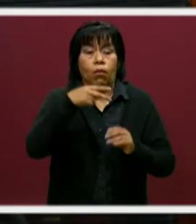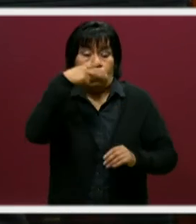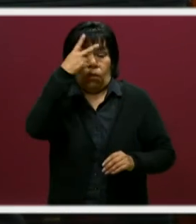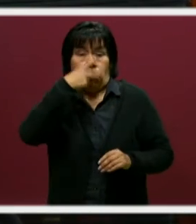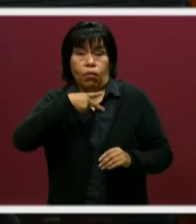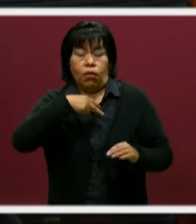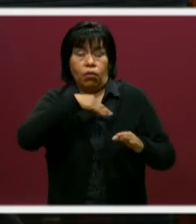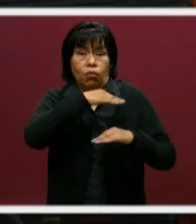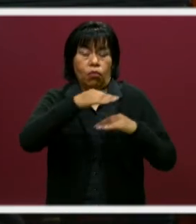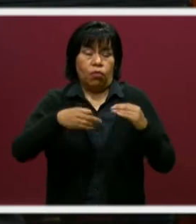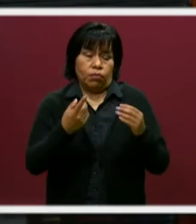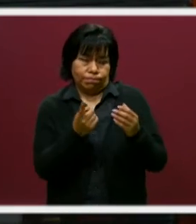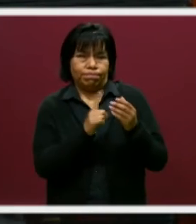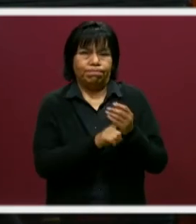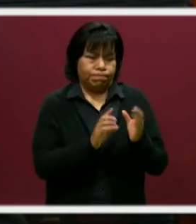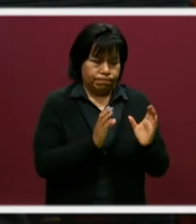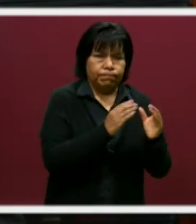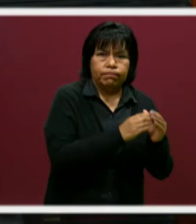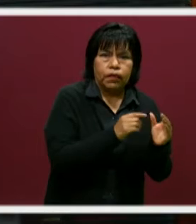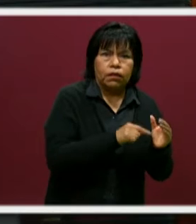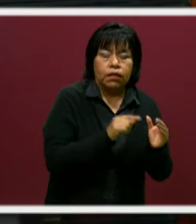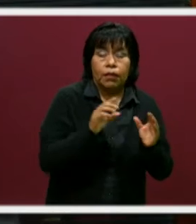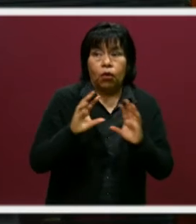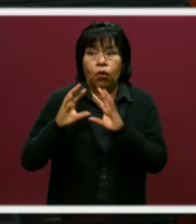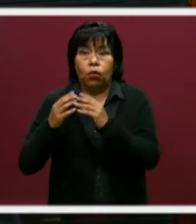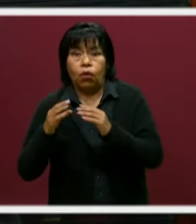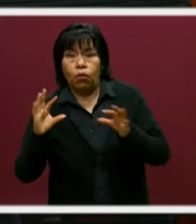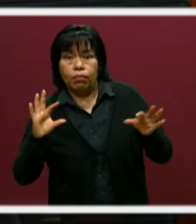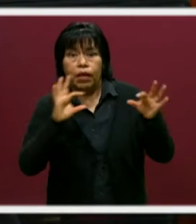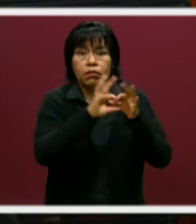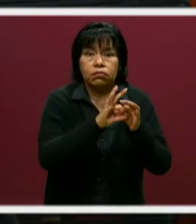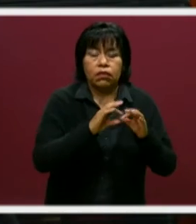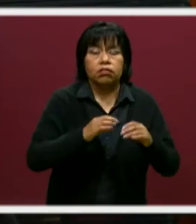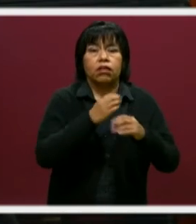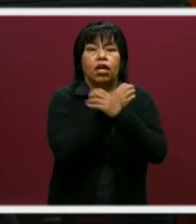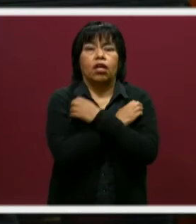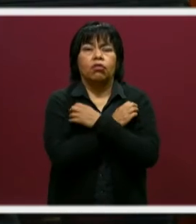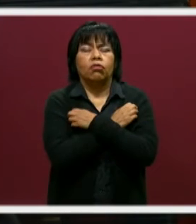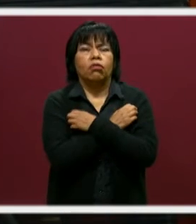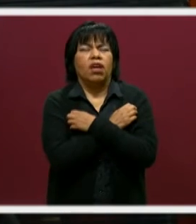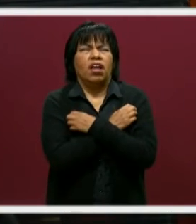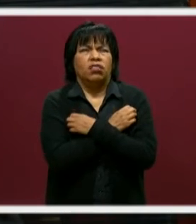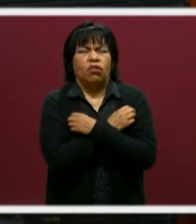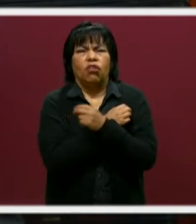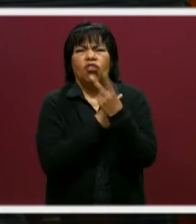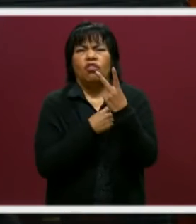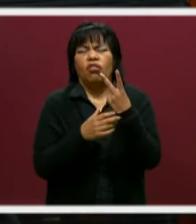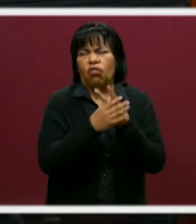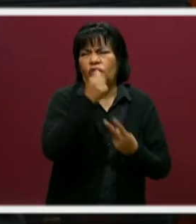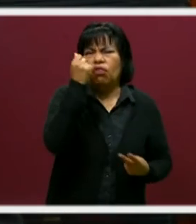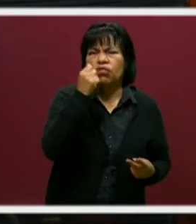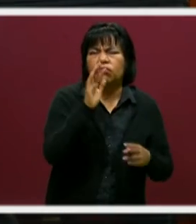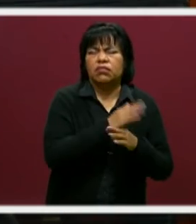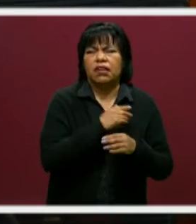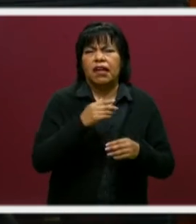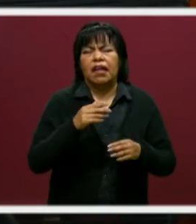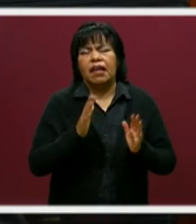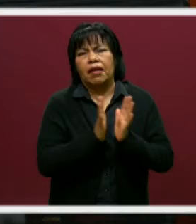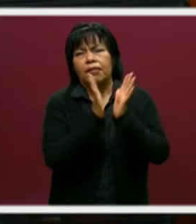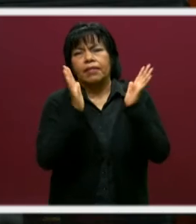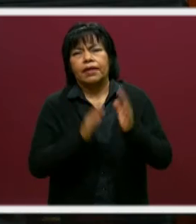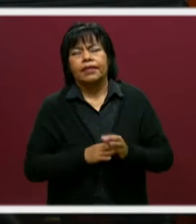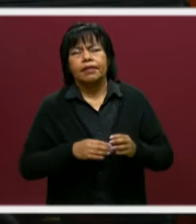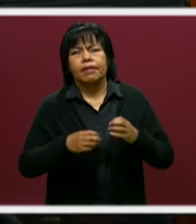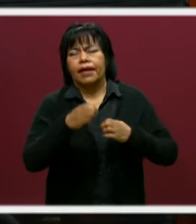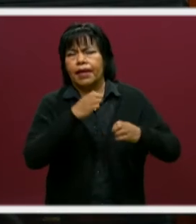en nuestra región. Bueno, algo que vale la pena mencionar es que también tienen una educación dual porque también participan en trabajos en